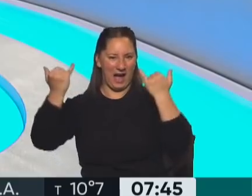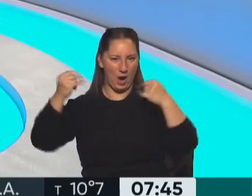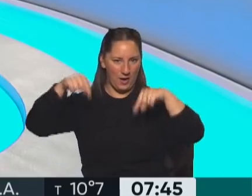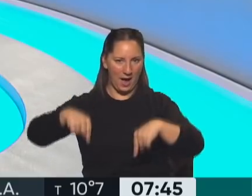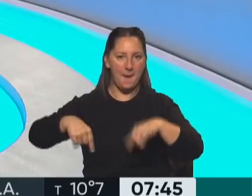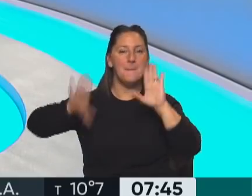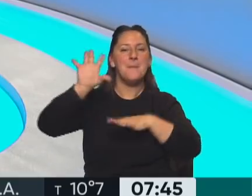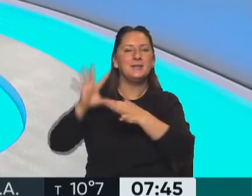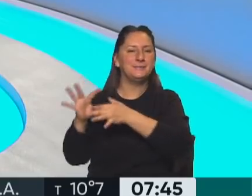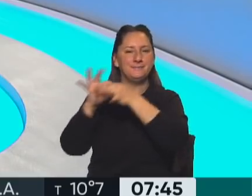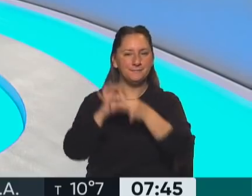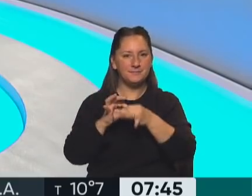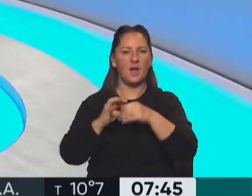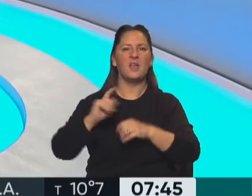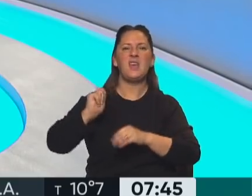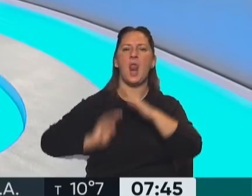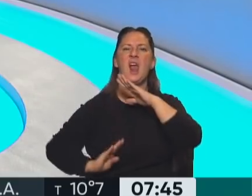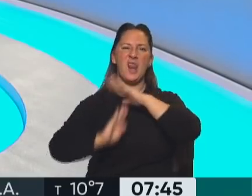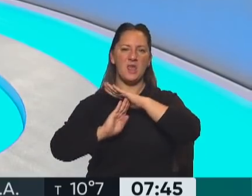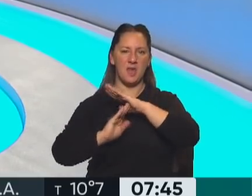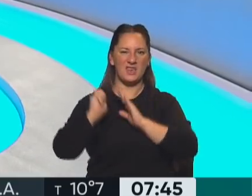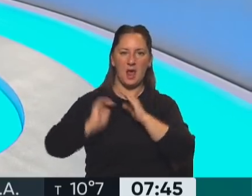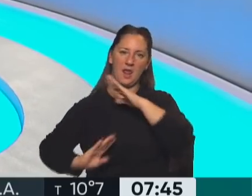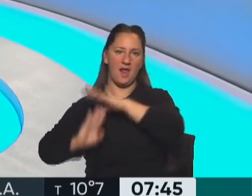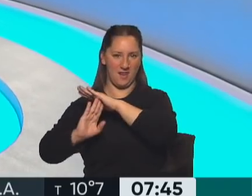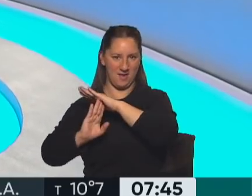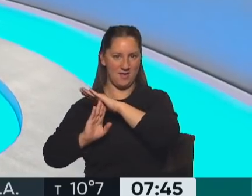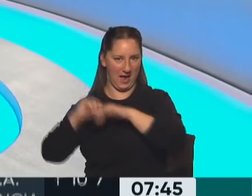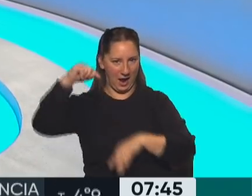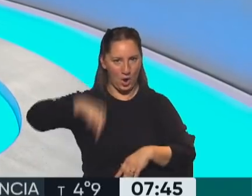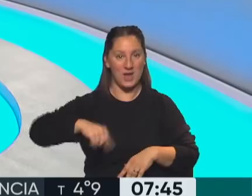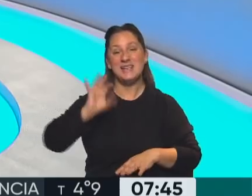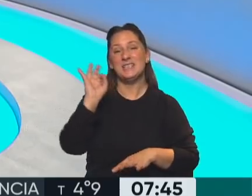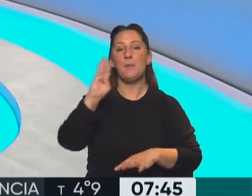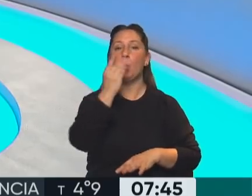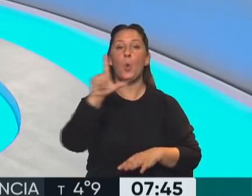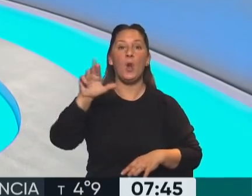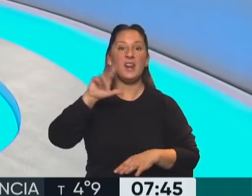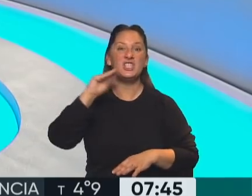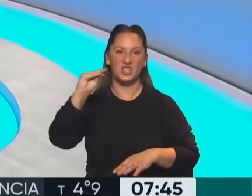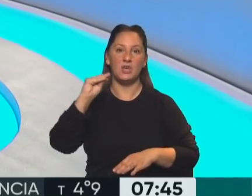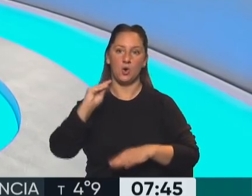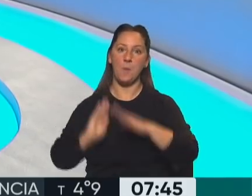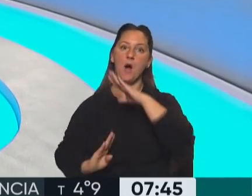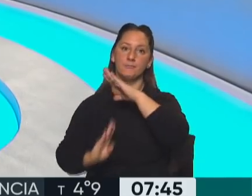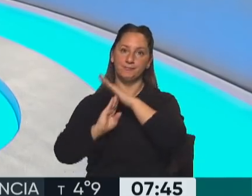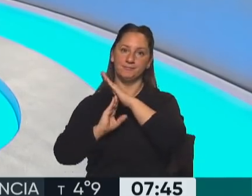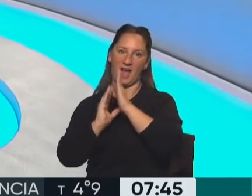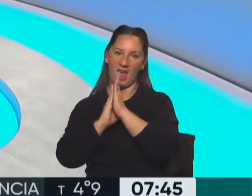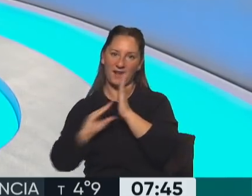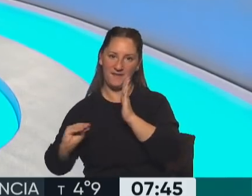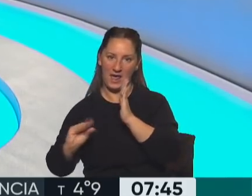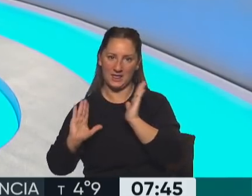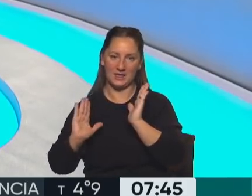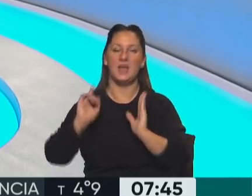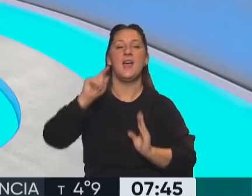contexto más vinculada con los liderazgos dentro de la coalición opositora y sabemos que Patricia Bullrich es una de las referentes y en